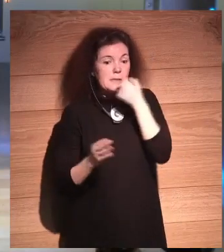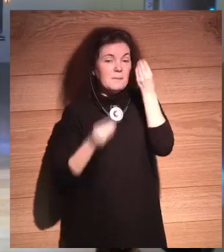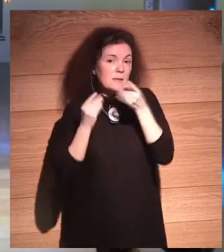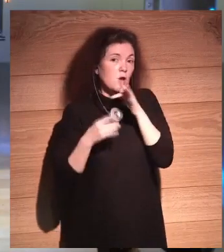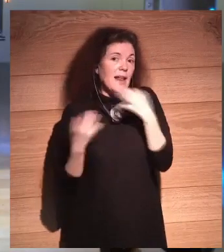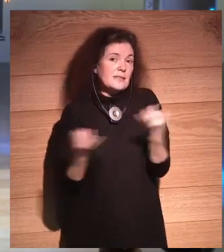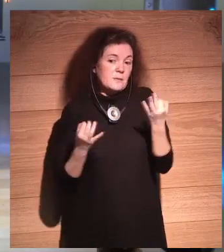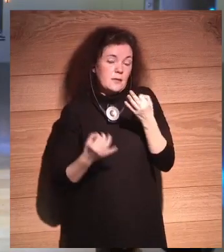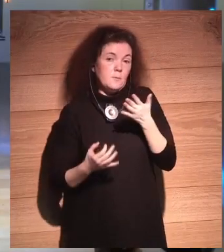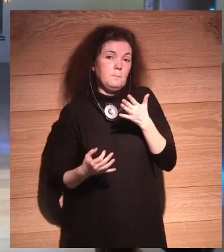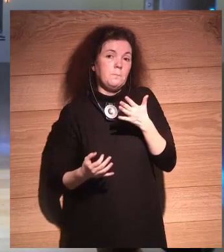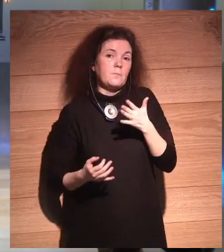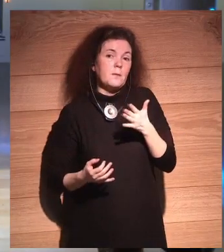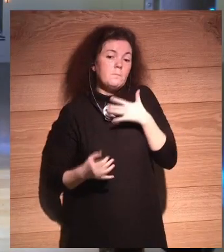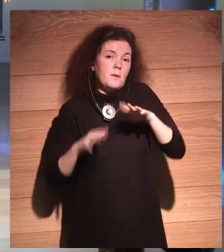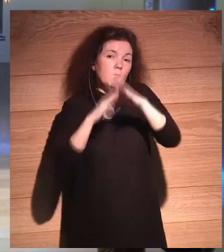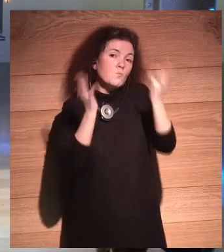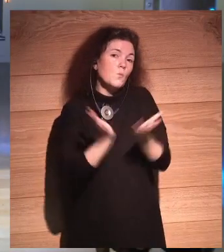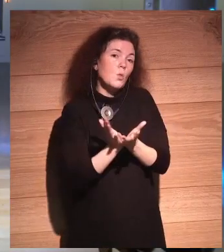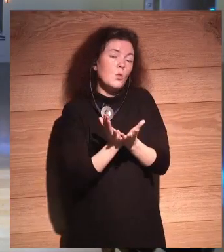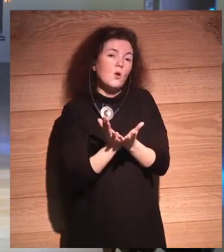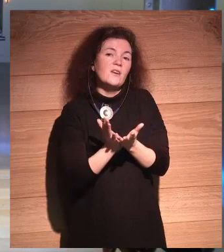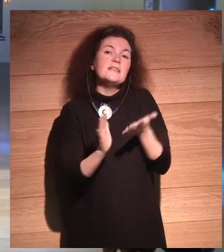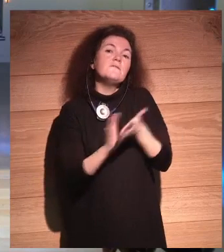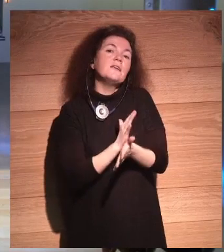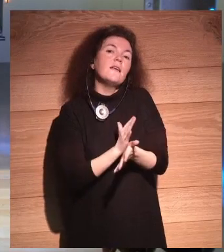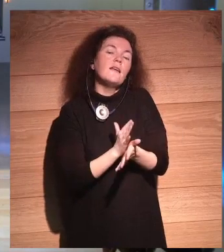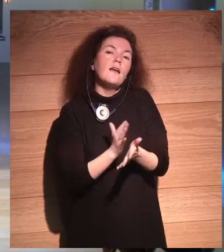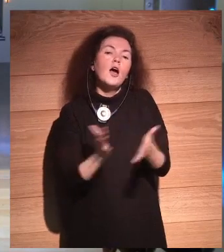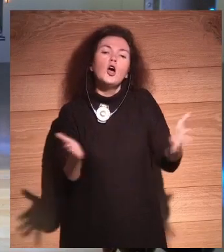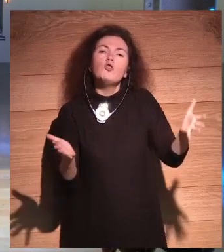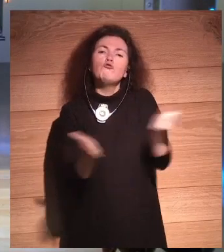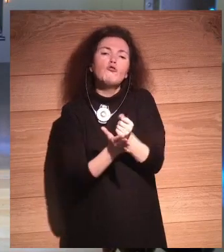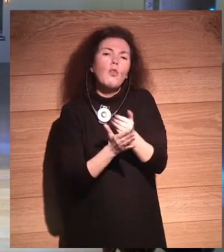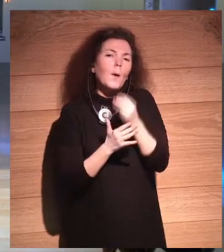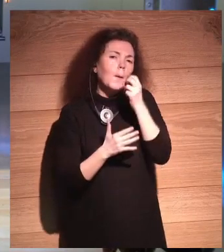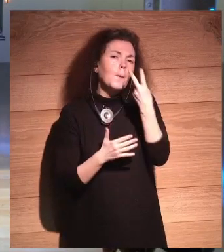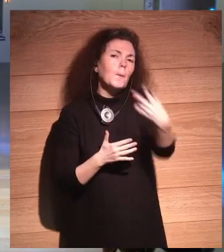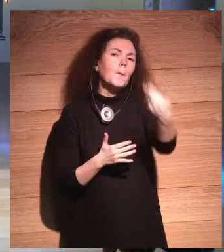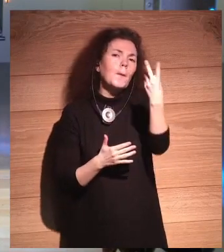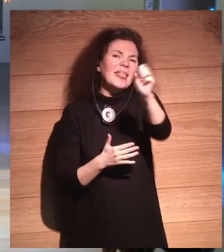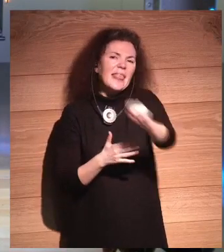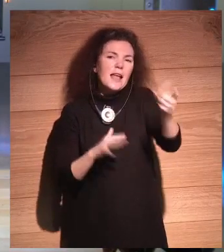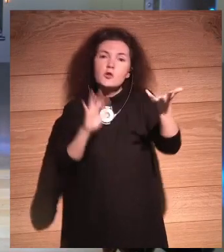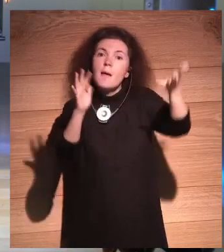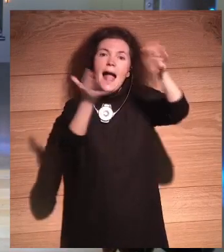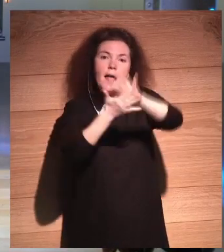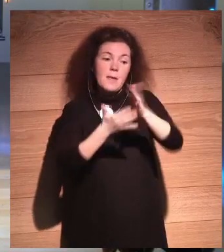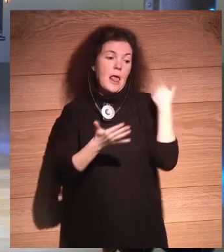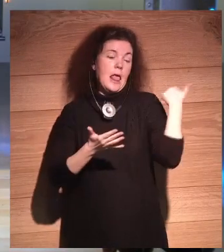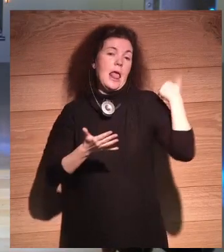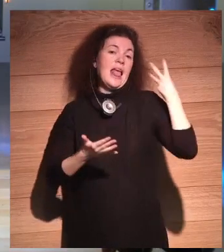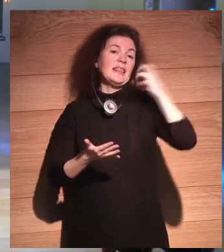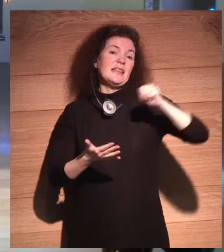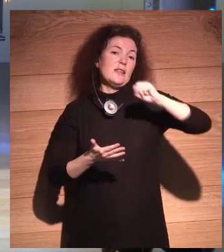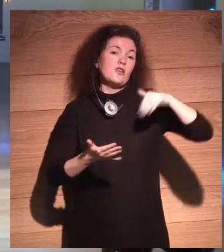está pasando aquí en nuestro mundo, es que todo va a cambiar en 20 años mucho más que en los 300 años anteriores